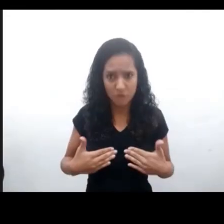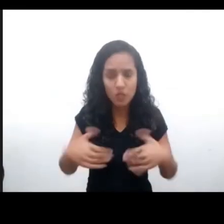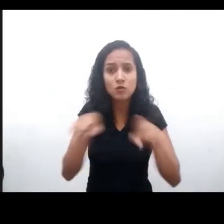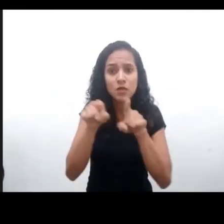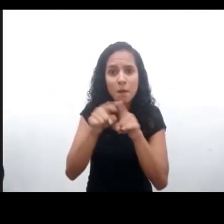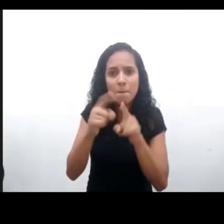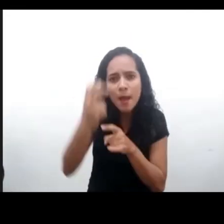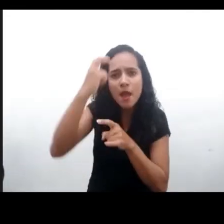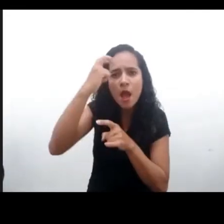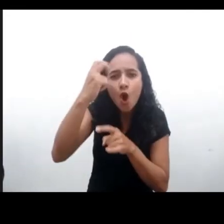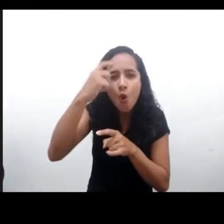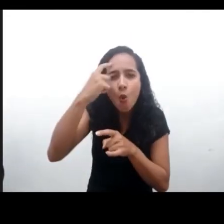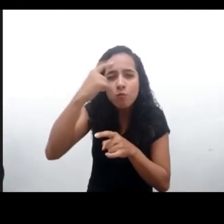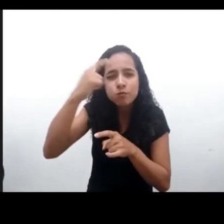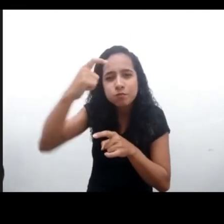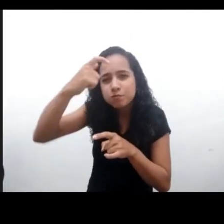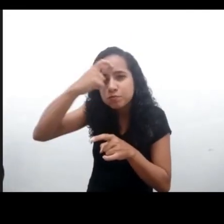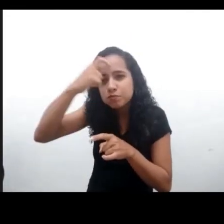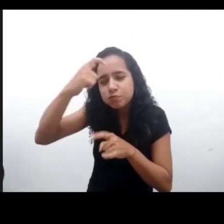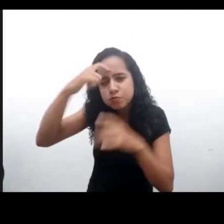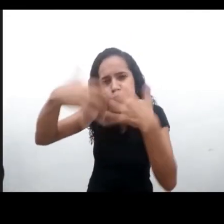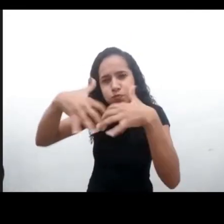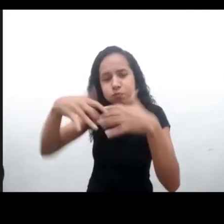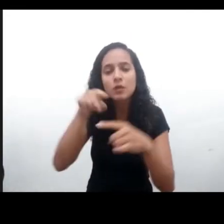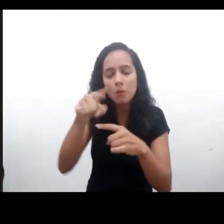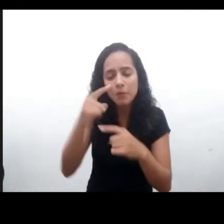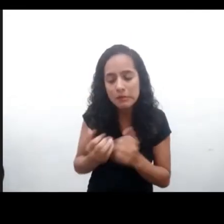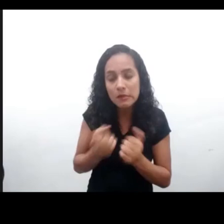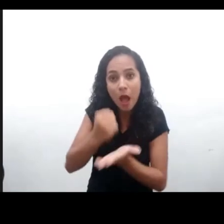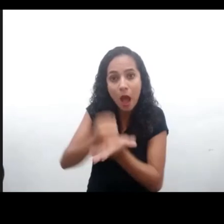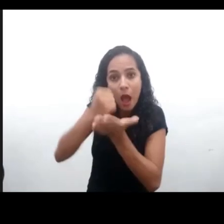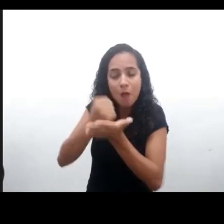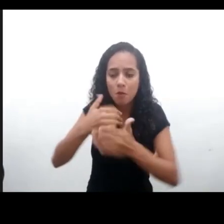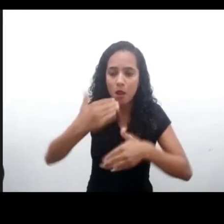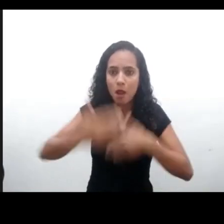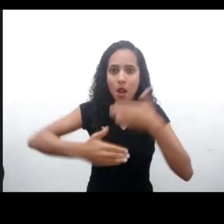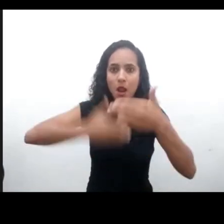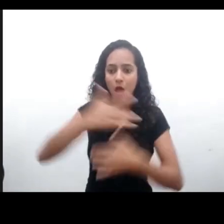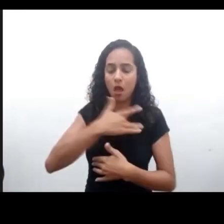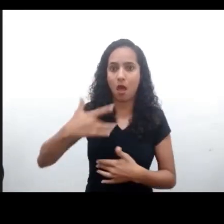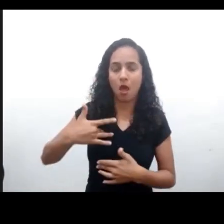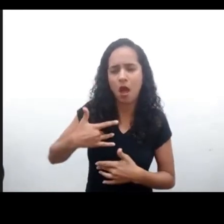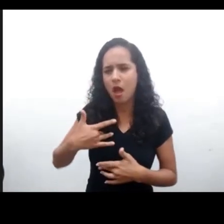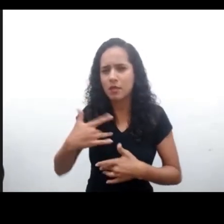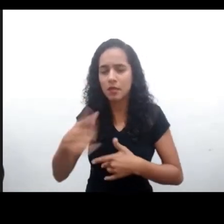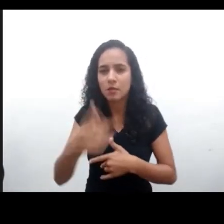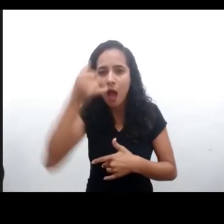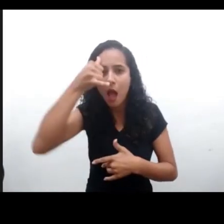físico, sino también cognitivo y psicosocial. Necesitan apoyo para desarrollarse de manera sana y